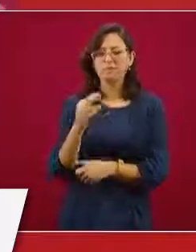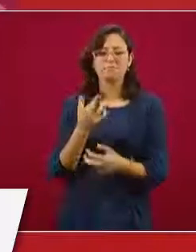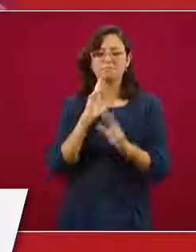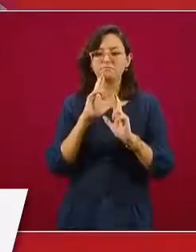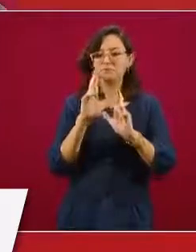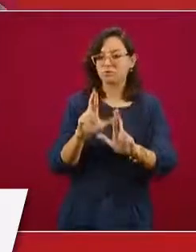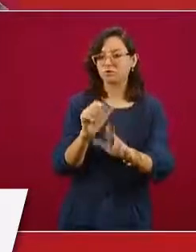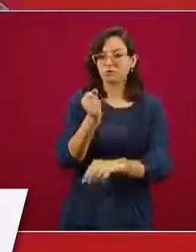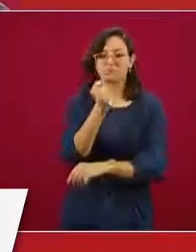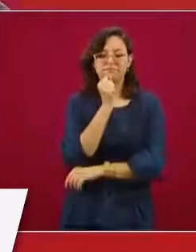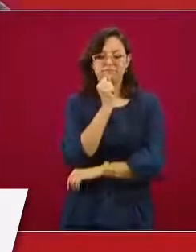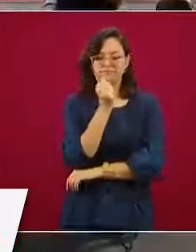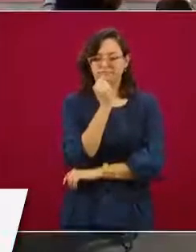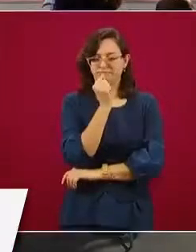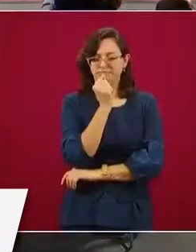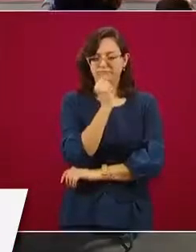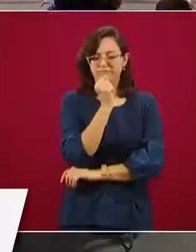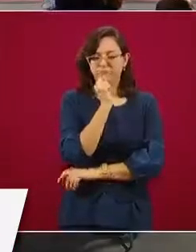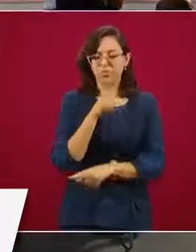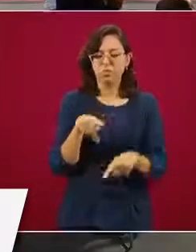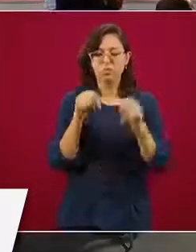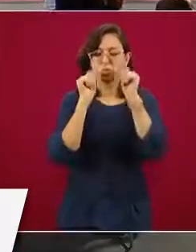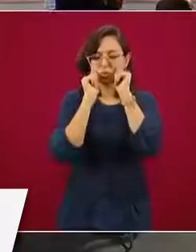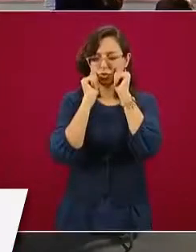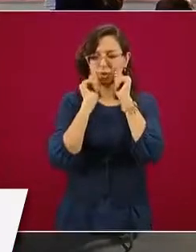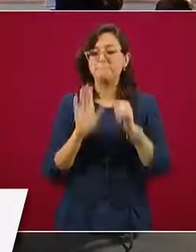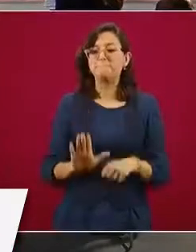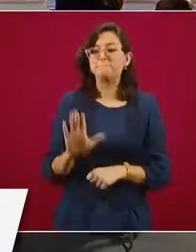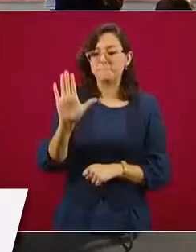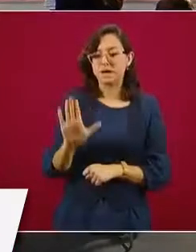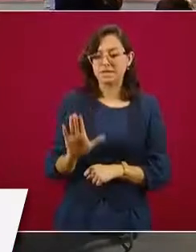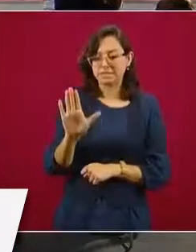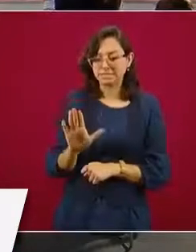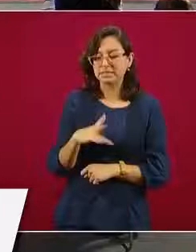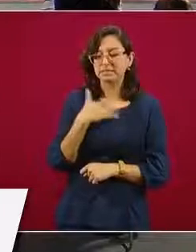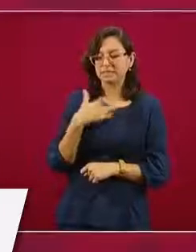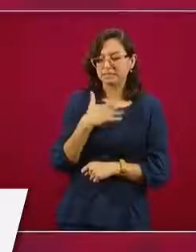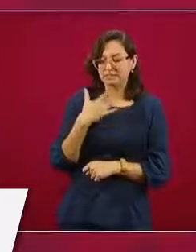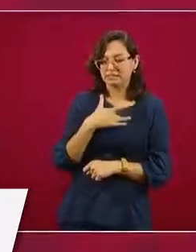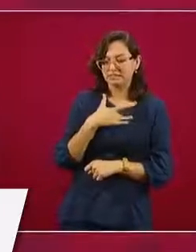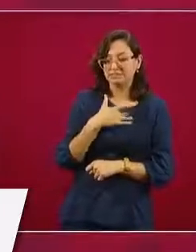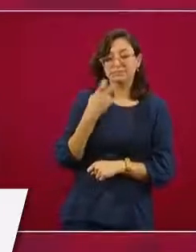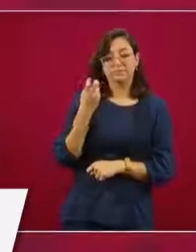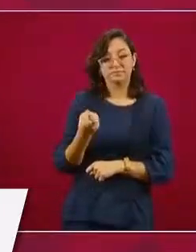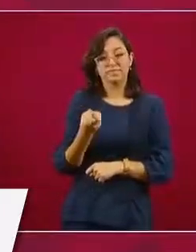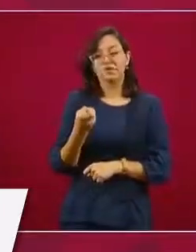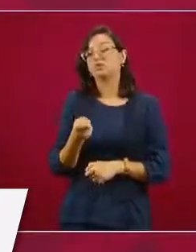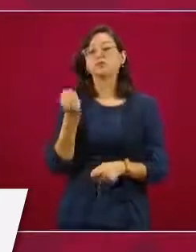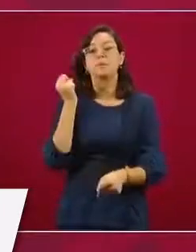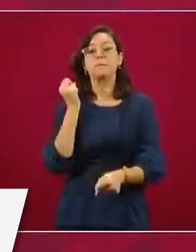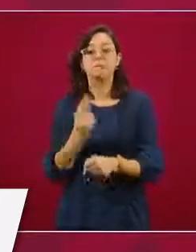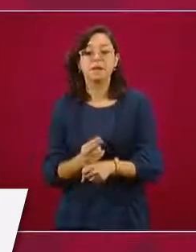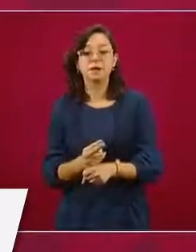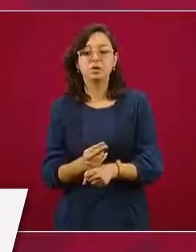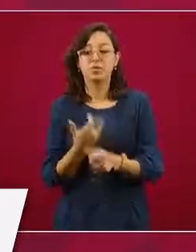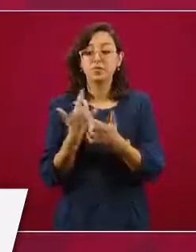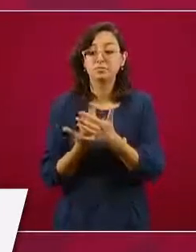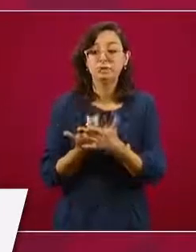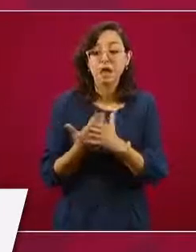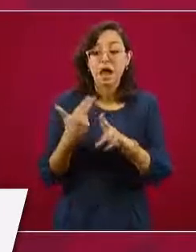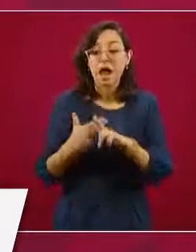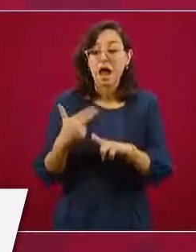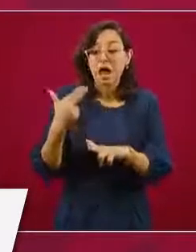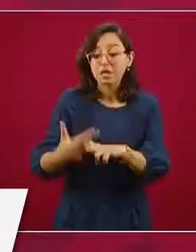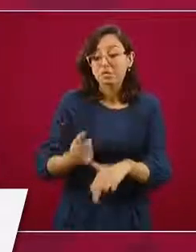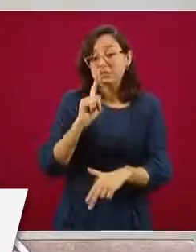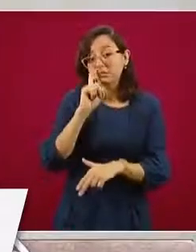listo de la prueba de laboratorio. Y esta es información valiosísima porque es muy oportuna, no necesitamos esperar a